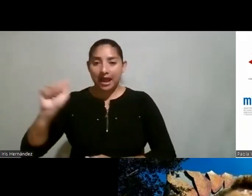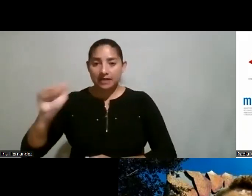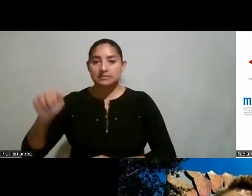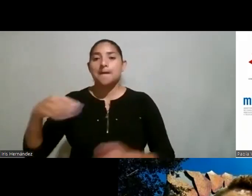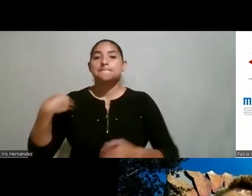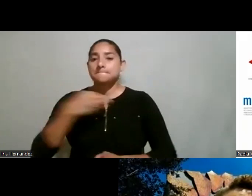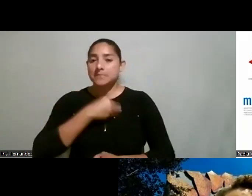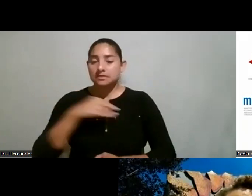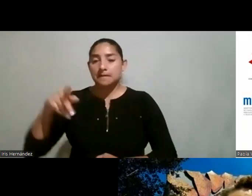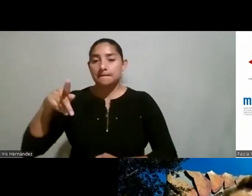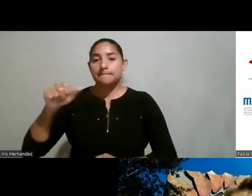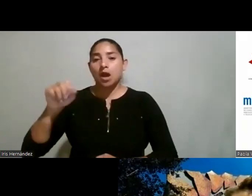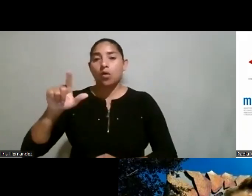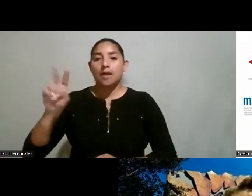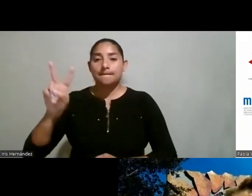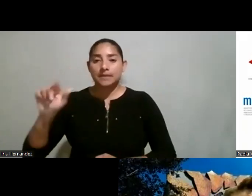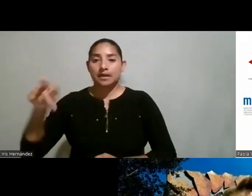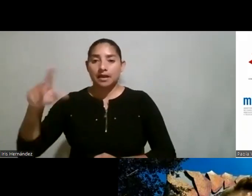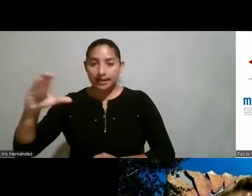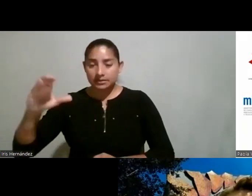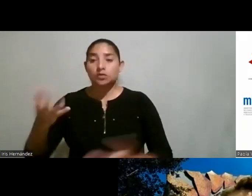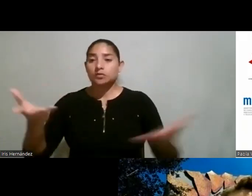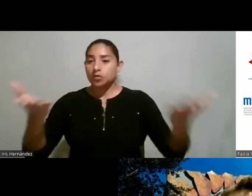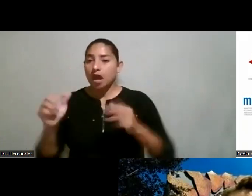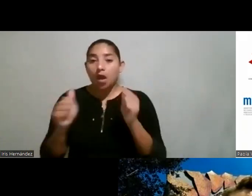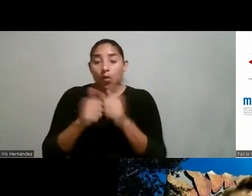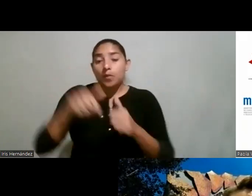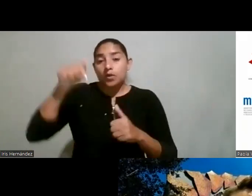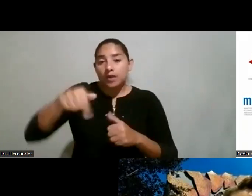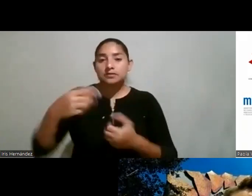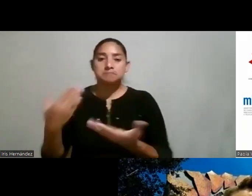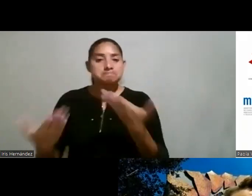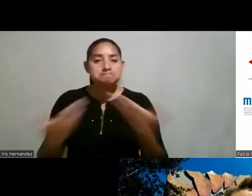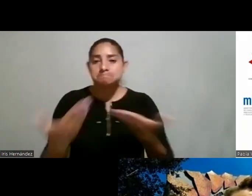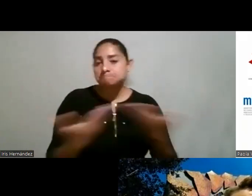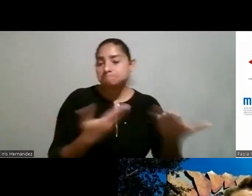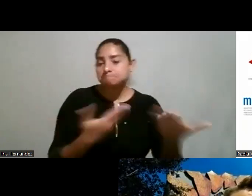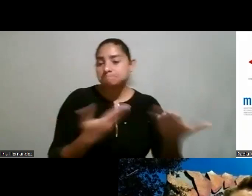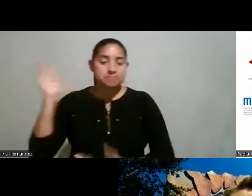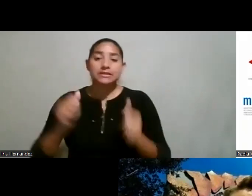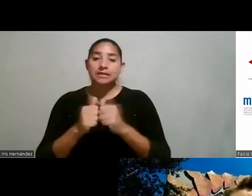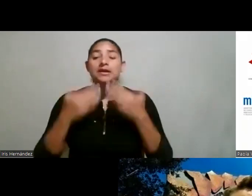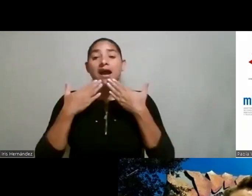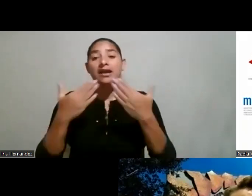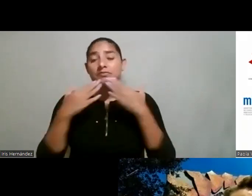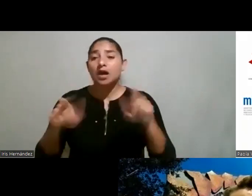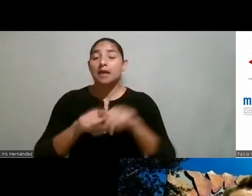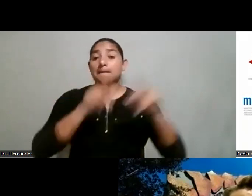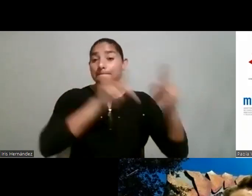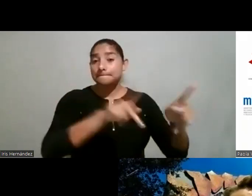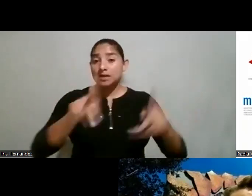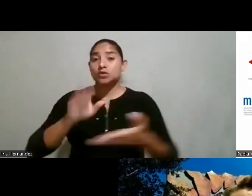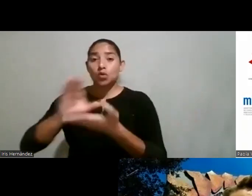ministra doña Paola Vega Castillo que nos han acompañado en este conversatorio agradecemos también a las personas